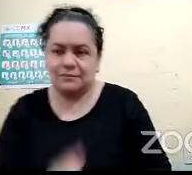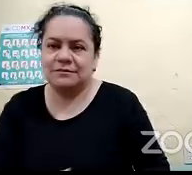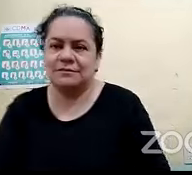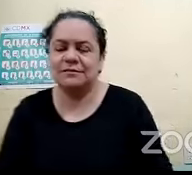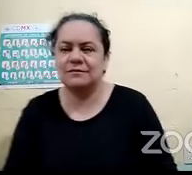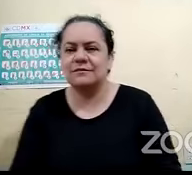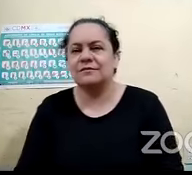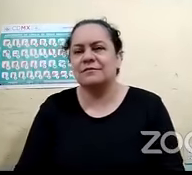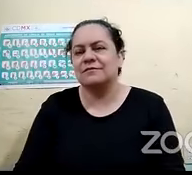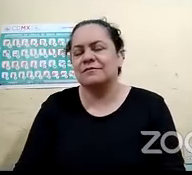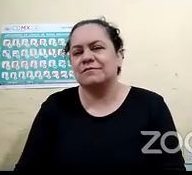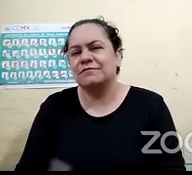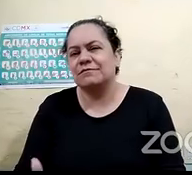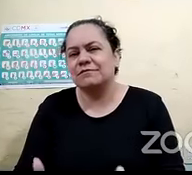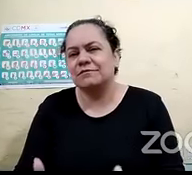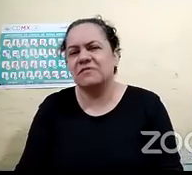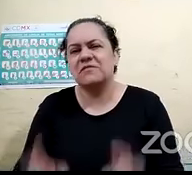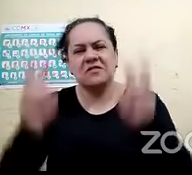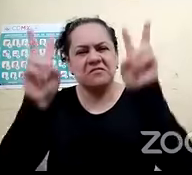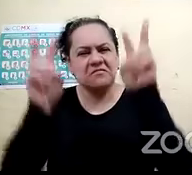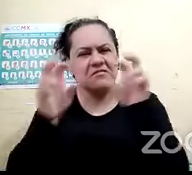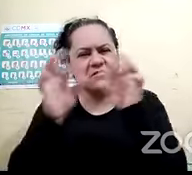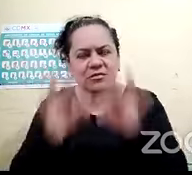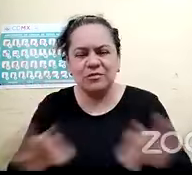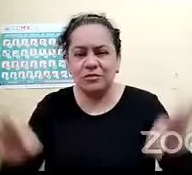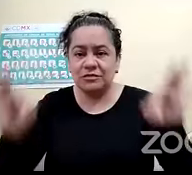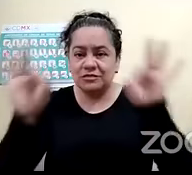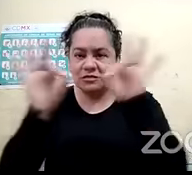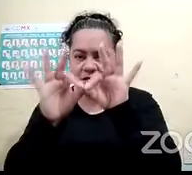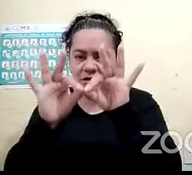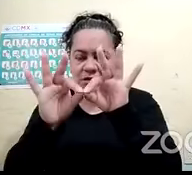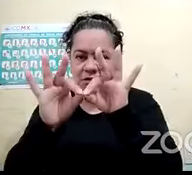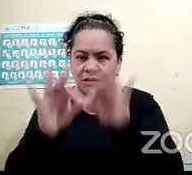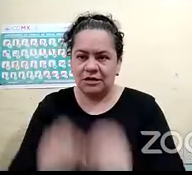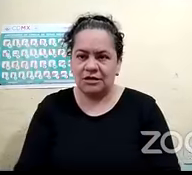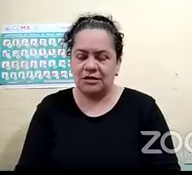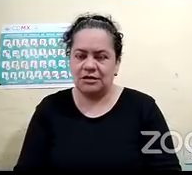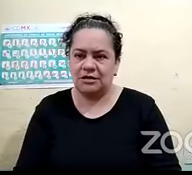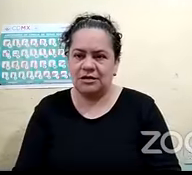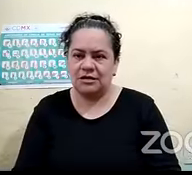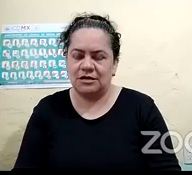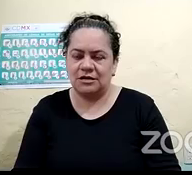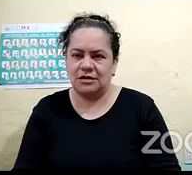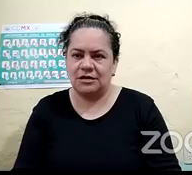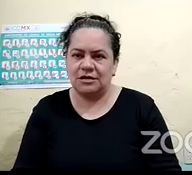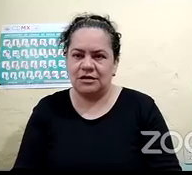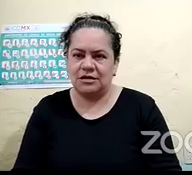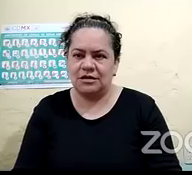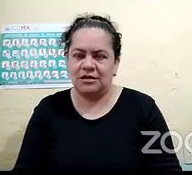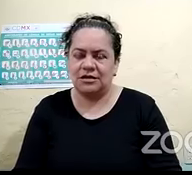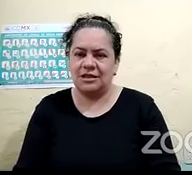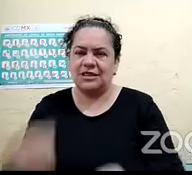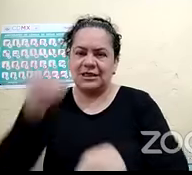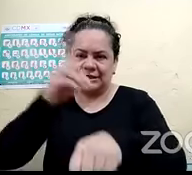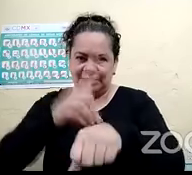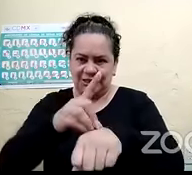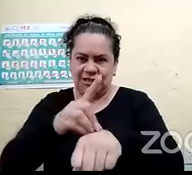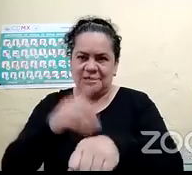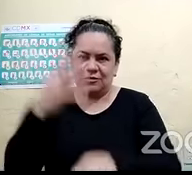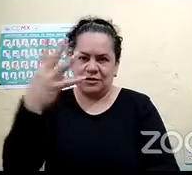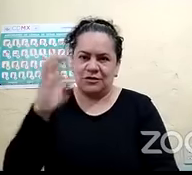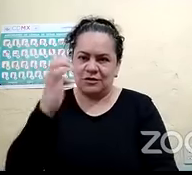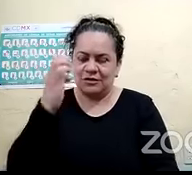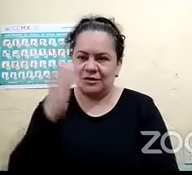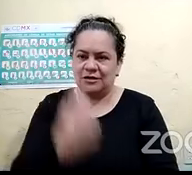decíamos, este tema lo elegimos porque recientemente igual se conmemoró el día del sistema Braille, pero no